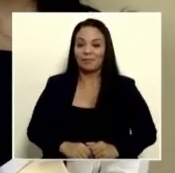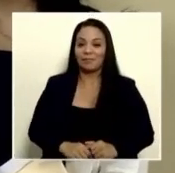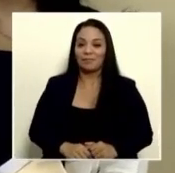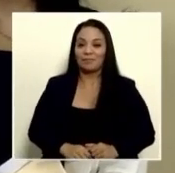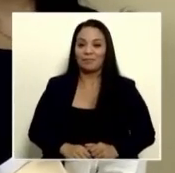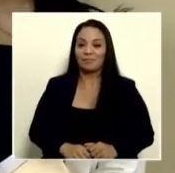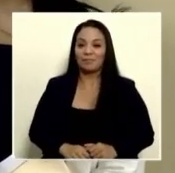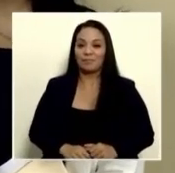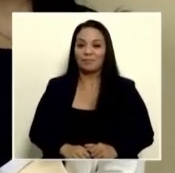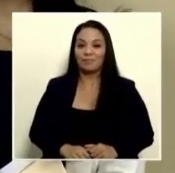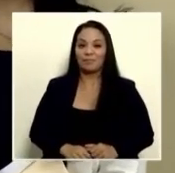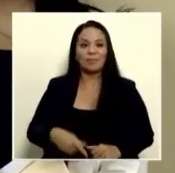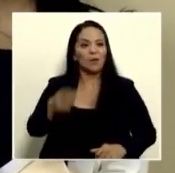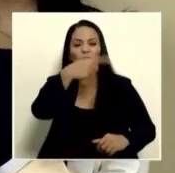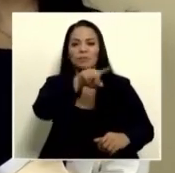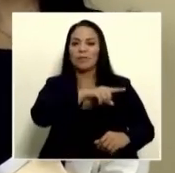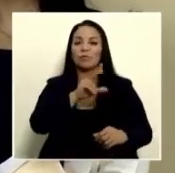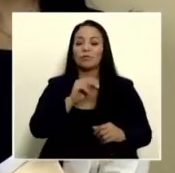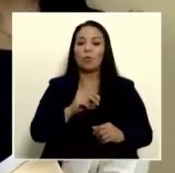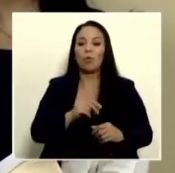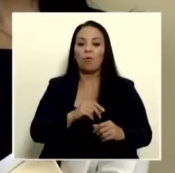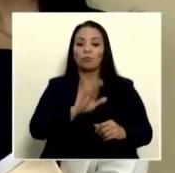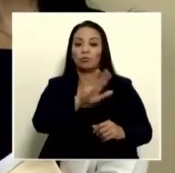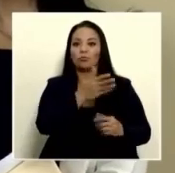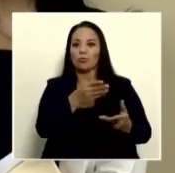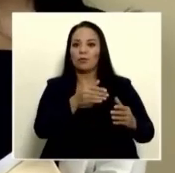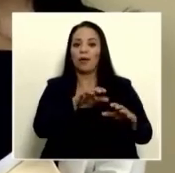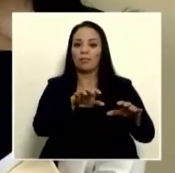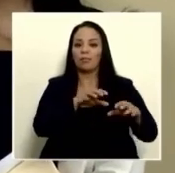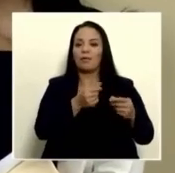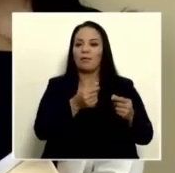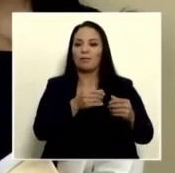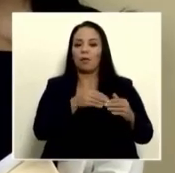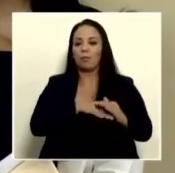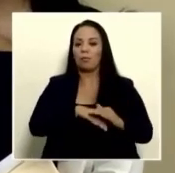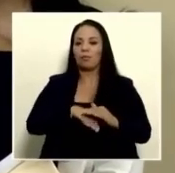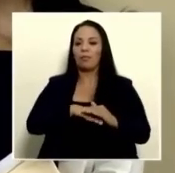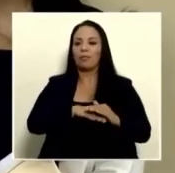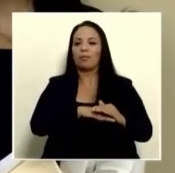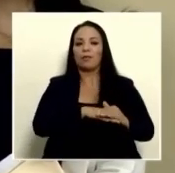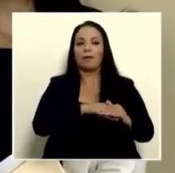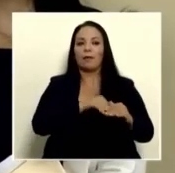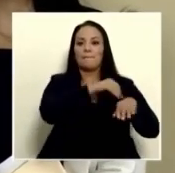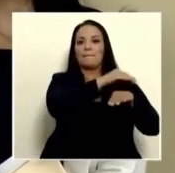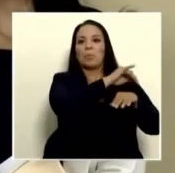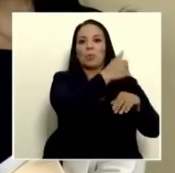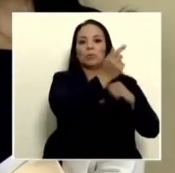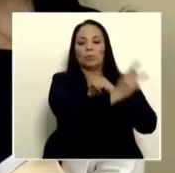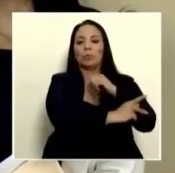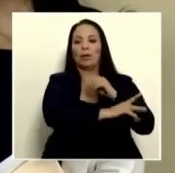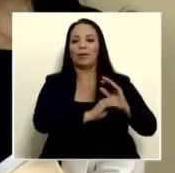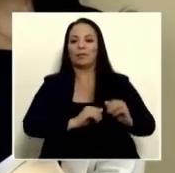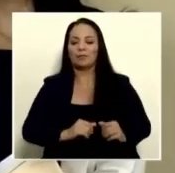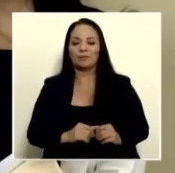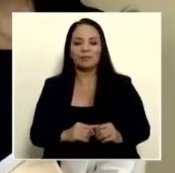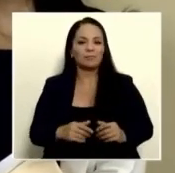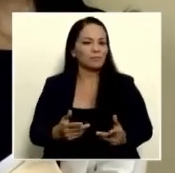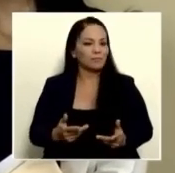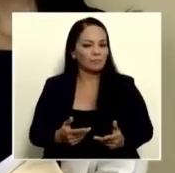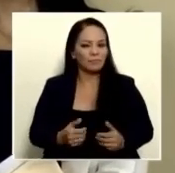en lugar de andar escondiendo activos y mandándolos a lugares de si no se sabe en caso de